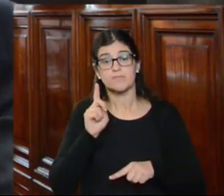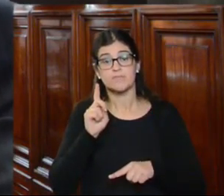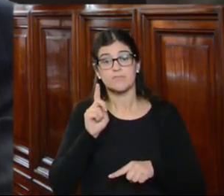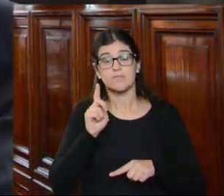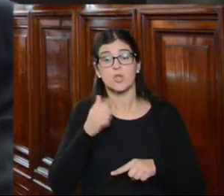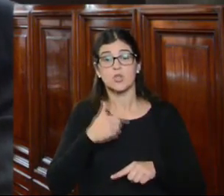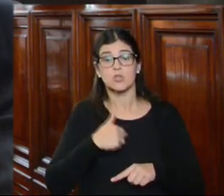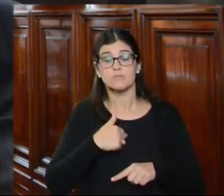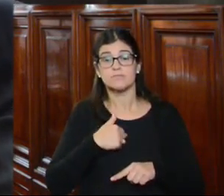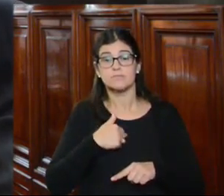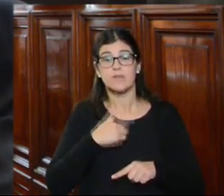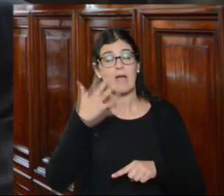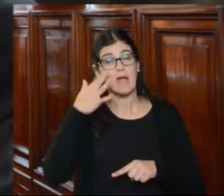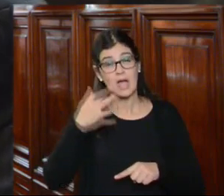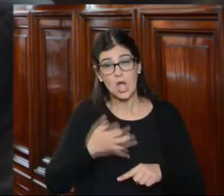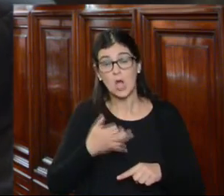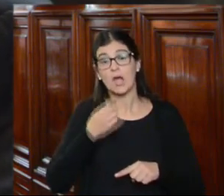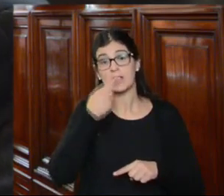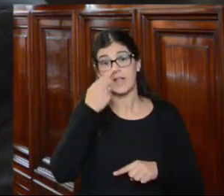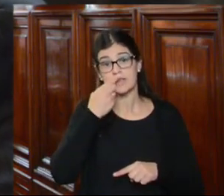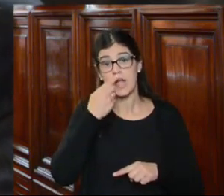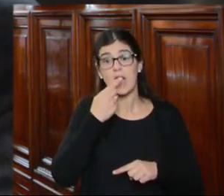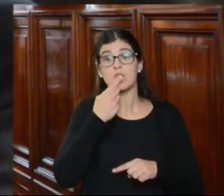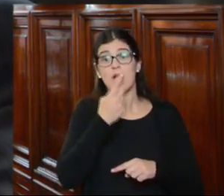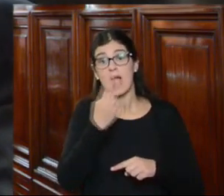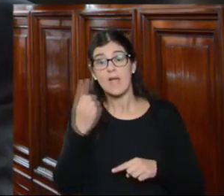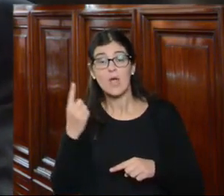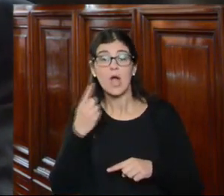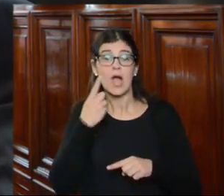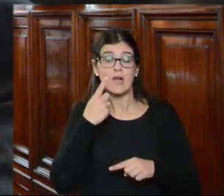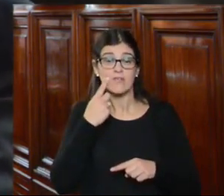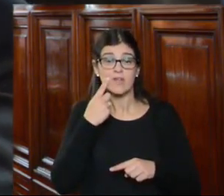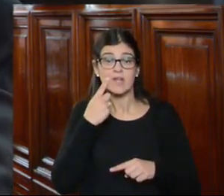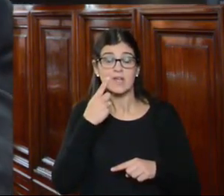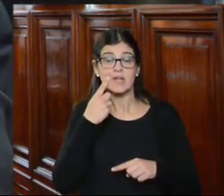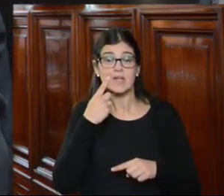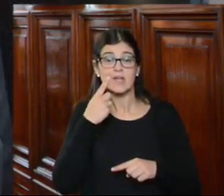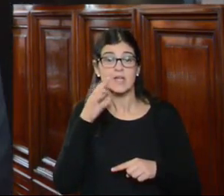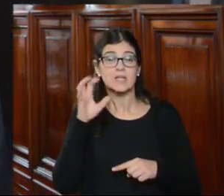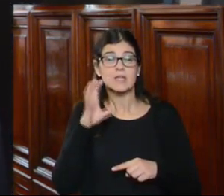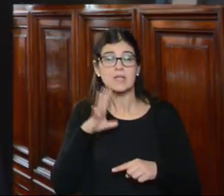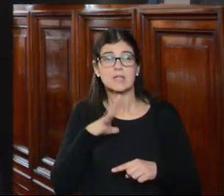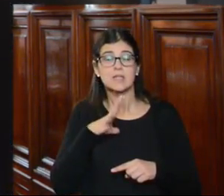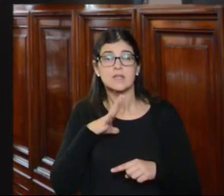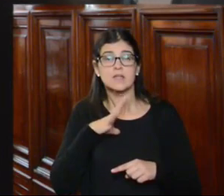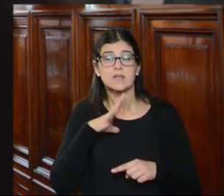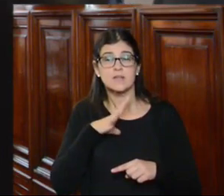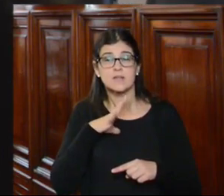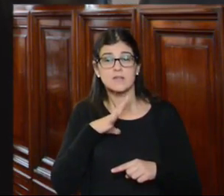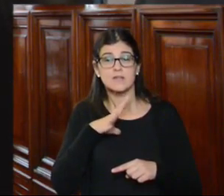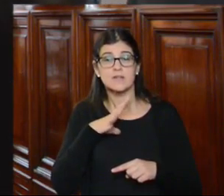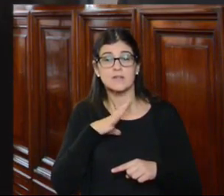yo creo que sería interesante escuchar a cada una de las partes tenemos unos seis minutos cada una de las